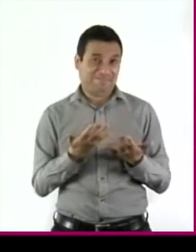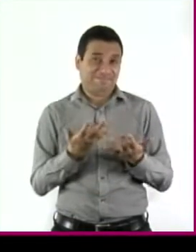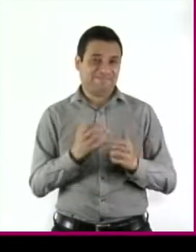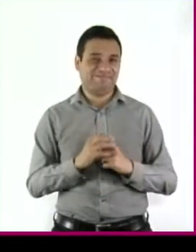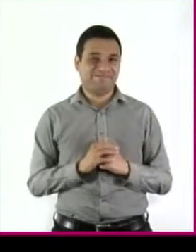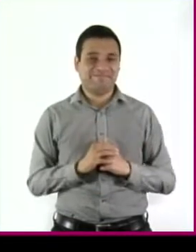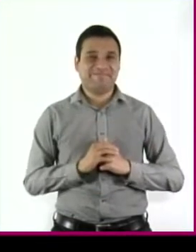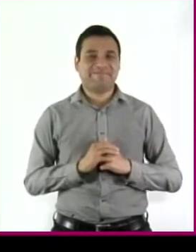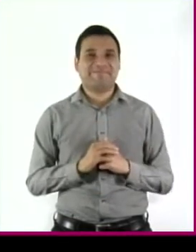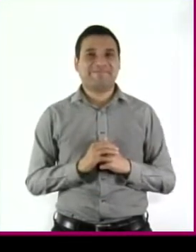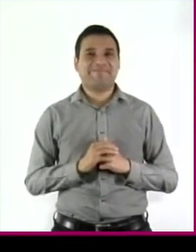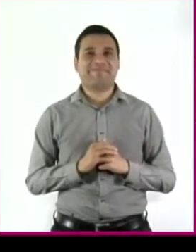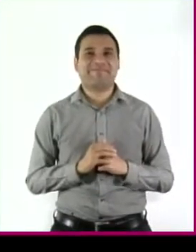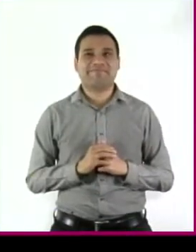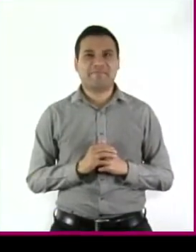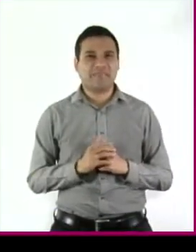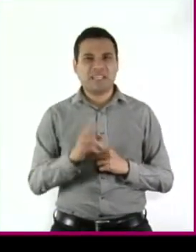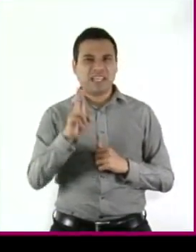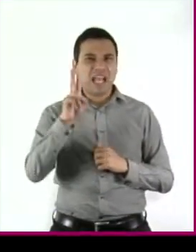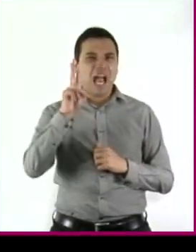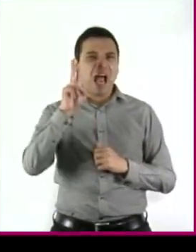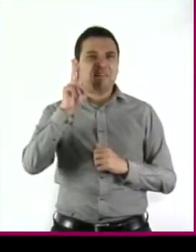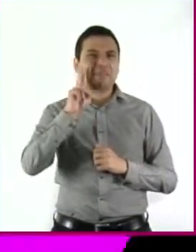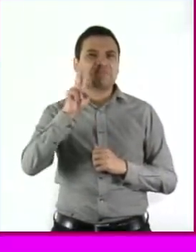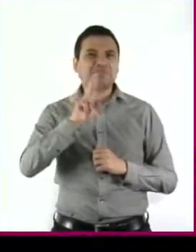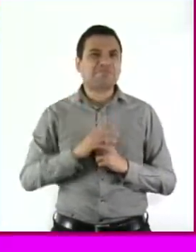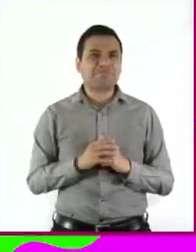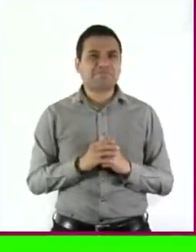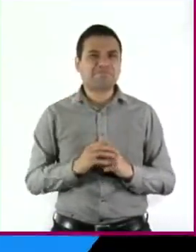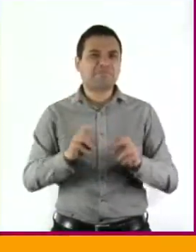Veamos qué piensan Luna y Emiliano sobre este tema.